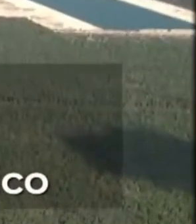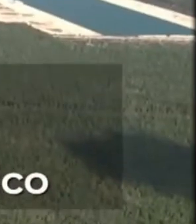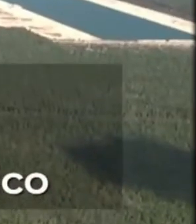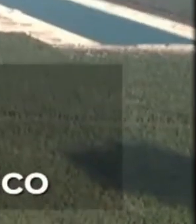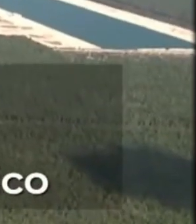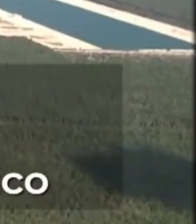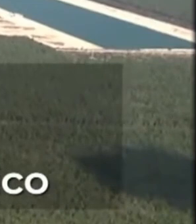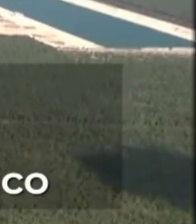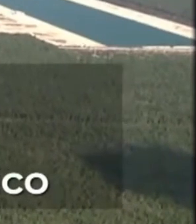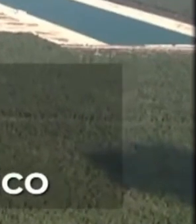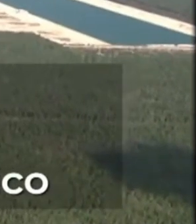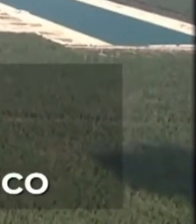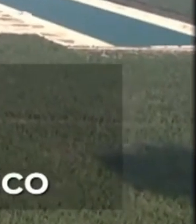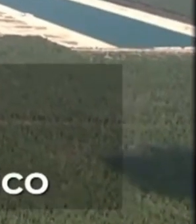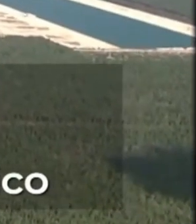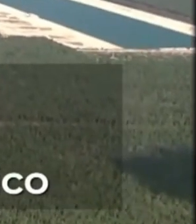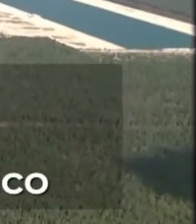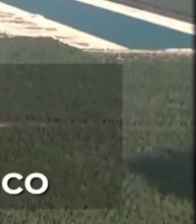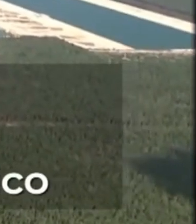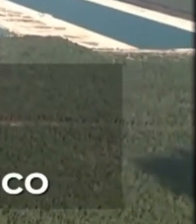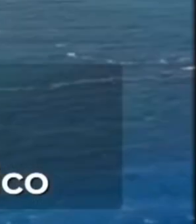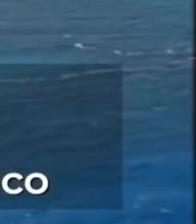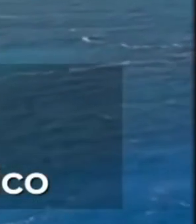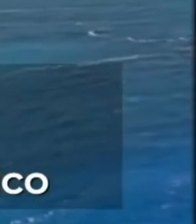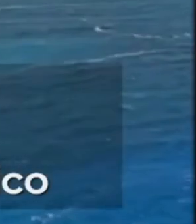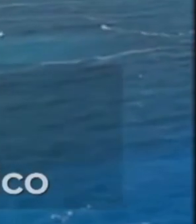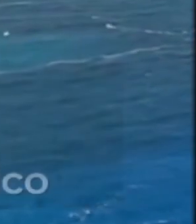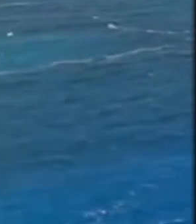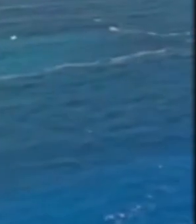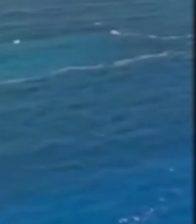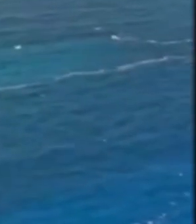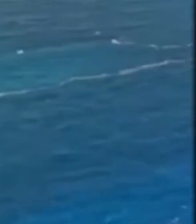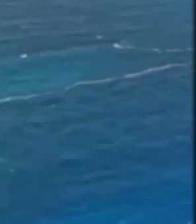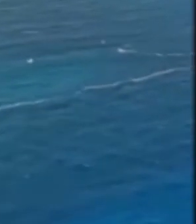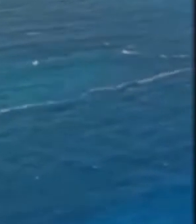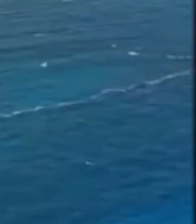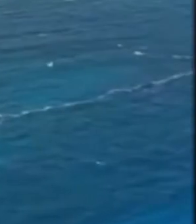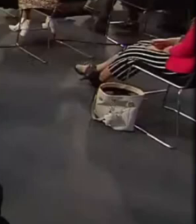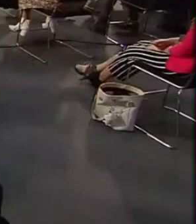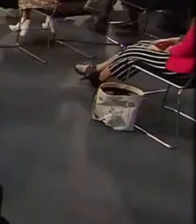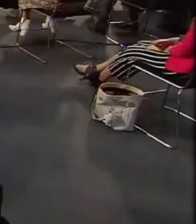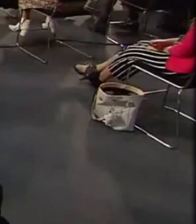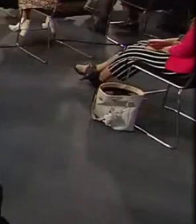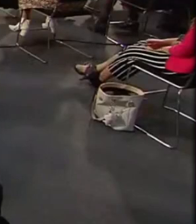posición de priorizar el interés público por encima del privado no más devastación ni saqueos